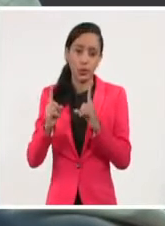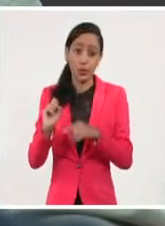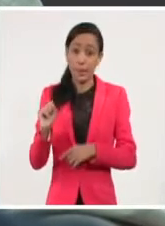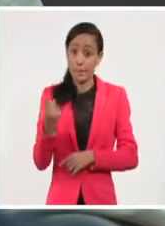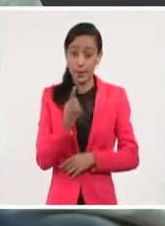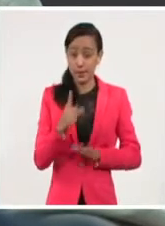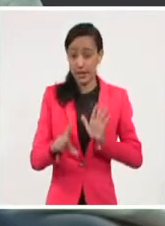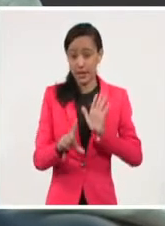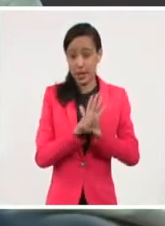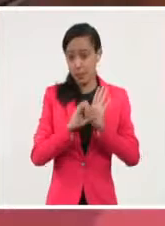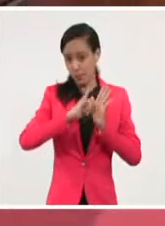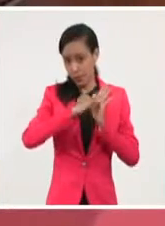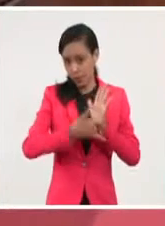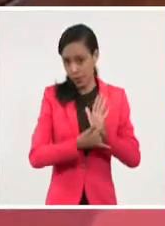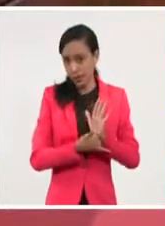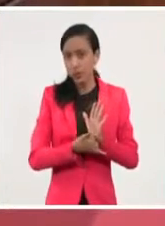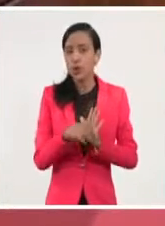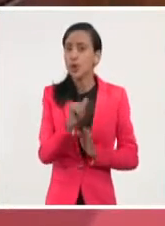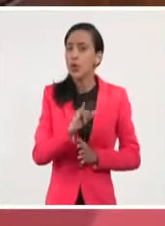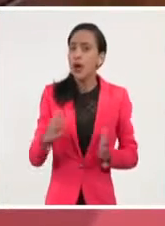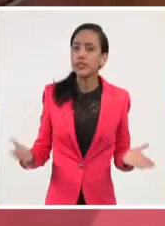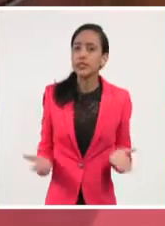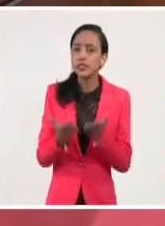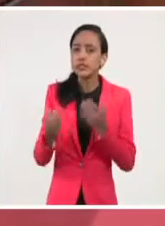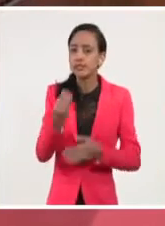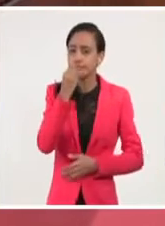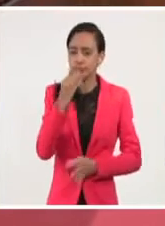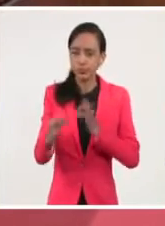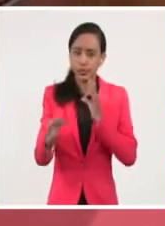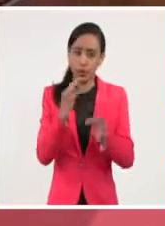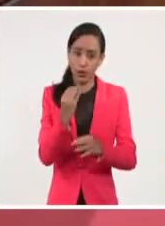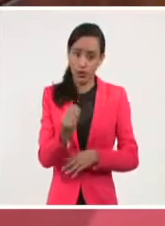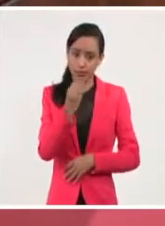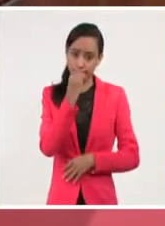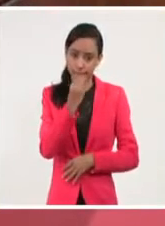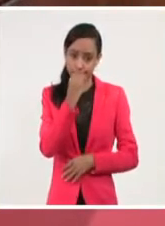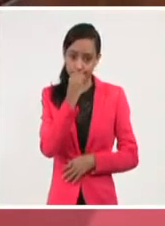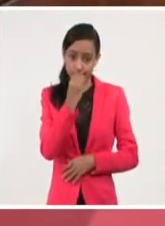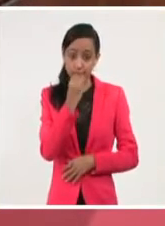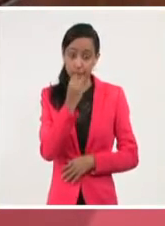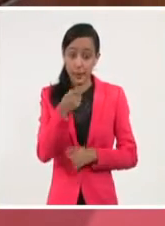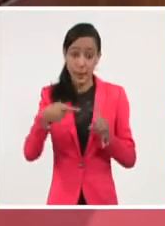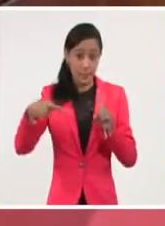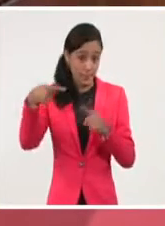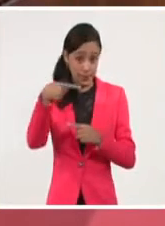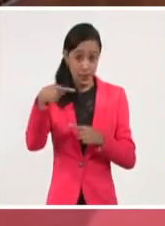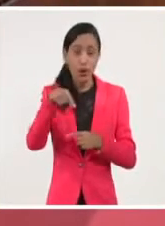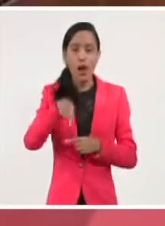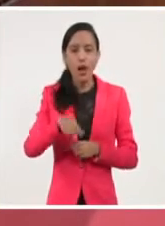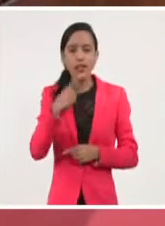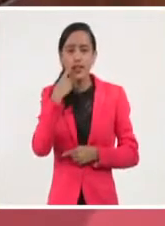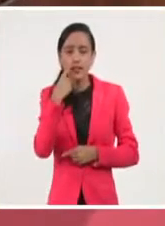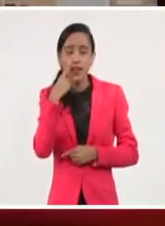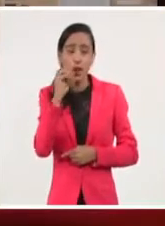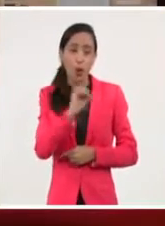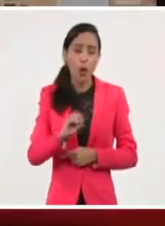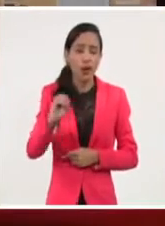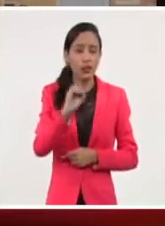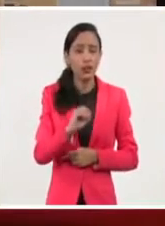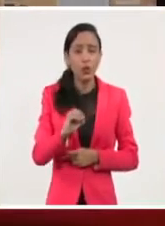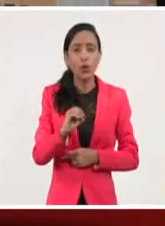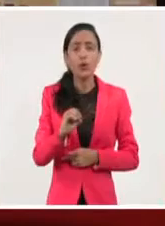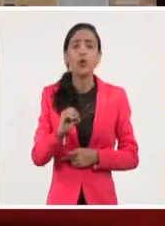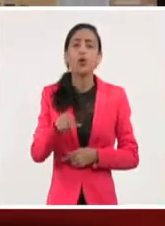ellos es el proyecto de ley de soberanía alimentaria y seguridad alimentaria y nutricional. La propuesta regula la organización de los sistemas